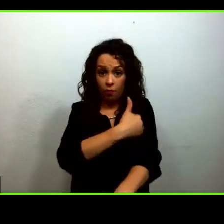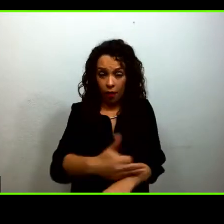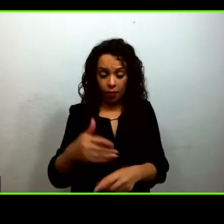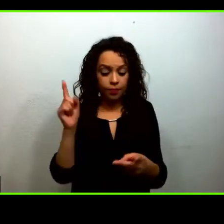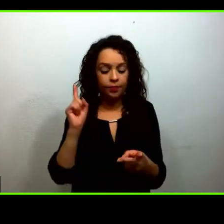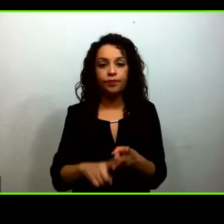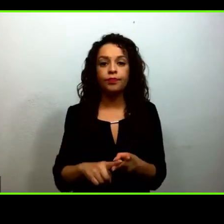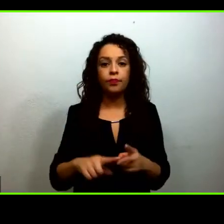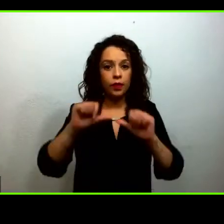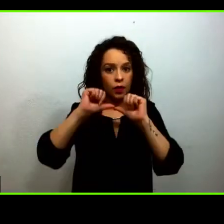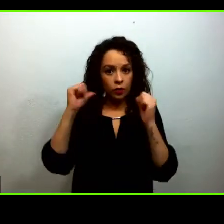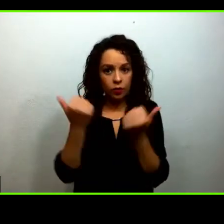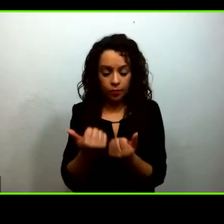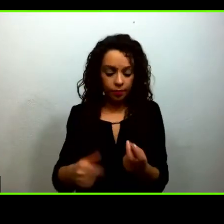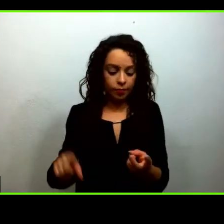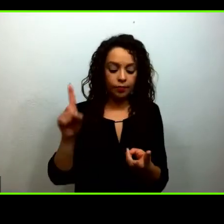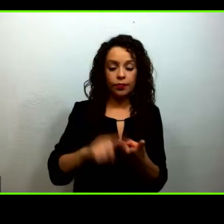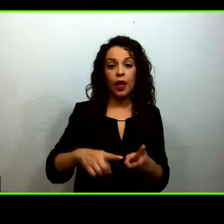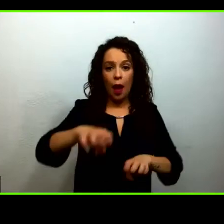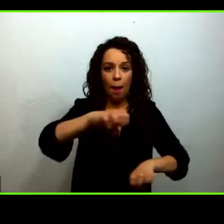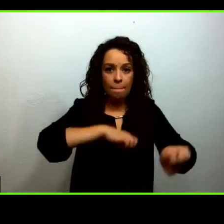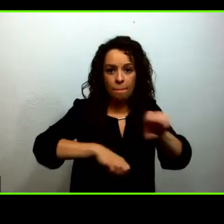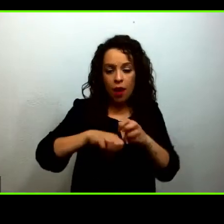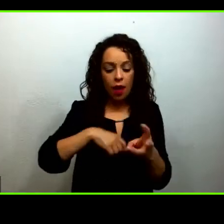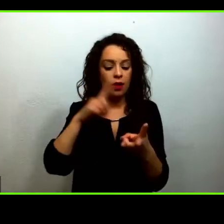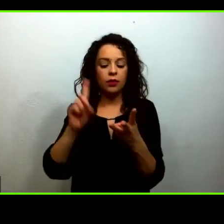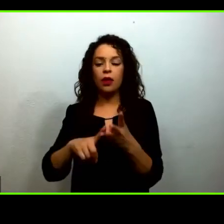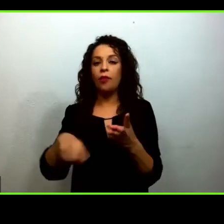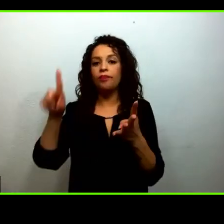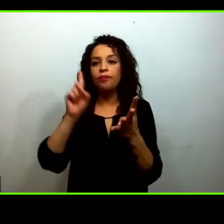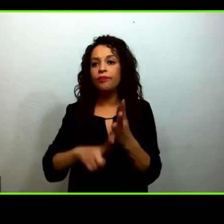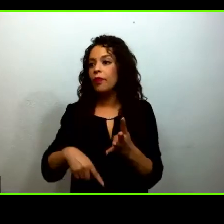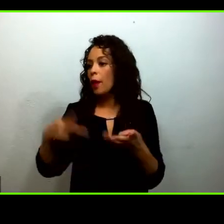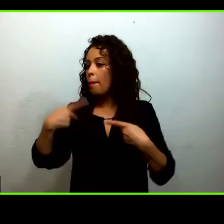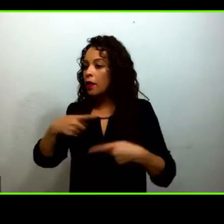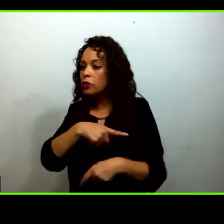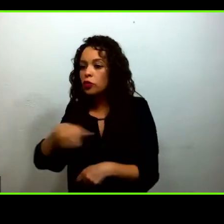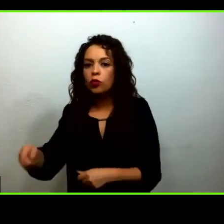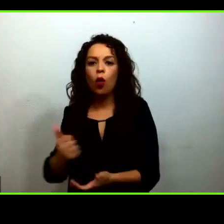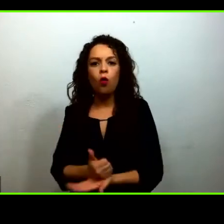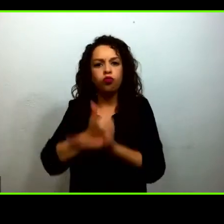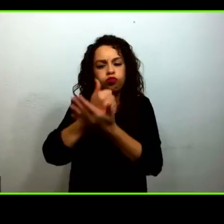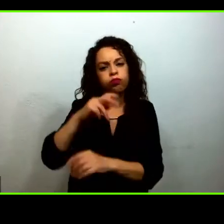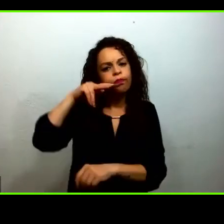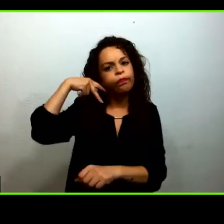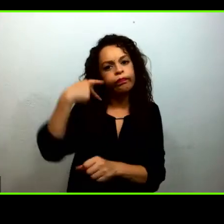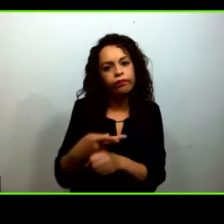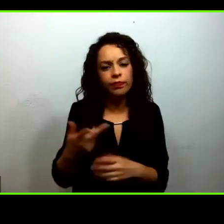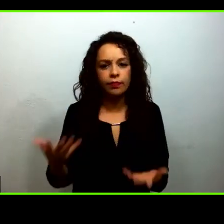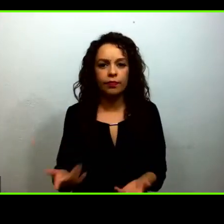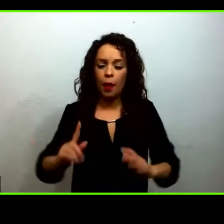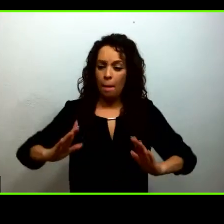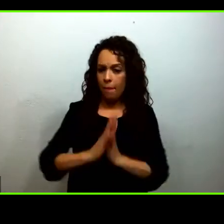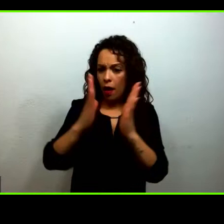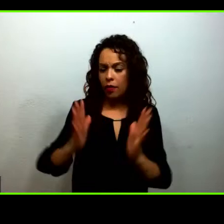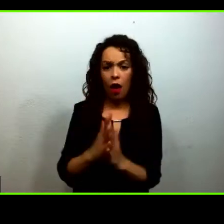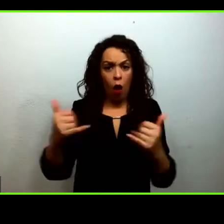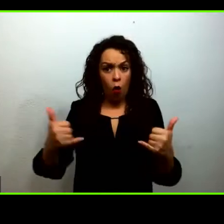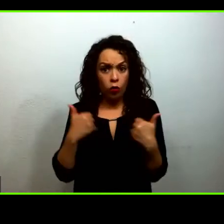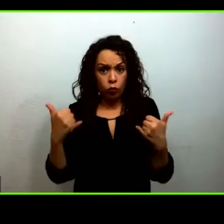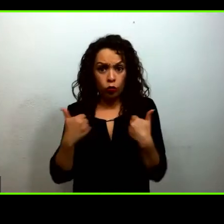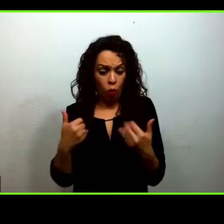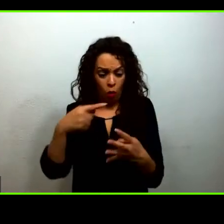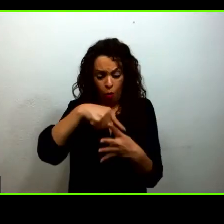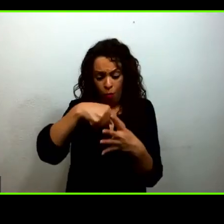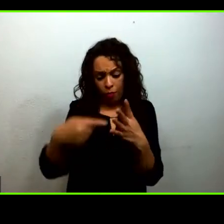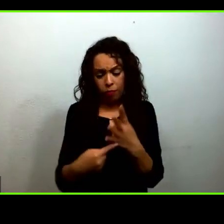empresas, el ejercicio del voluntariado, la colaboración de los jóvenes y, por supuesto, el fortalecimiento de